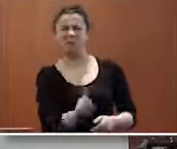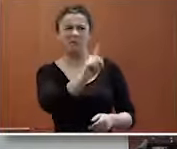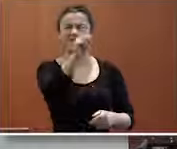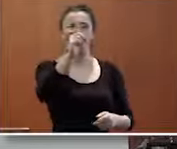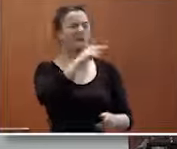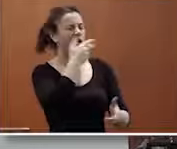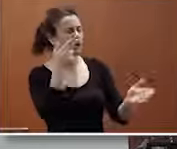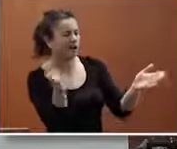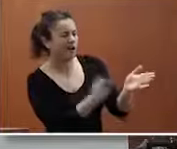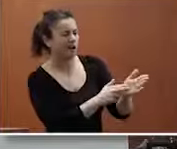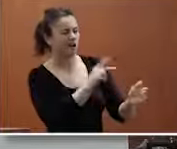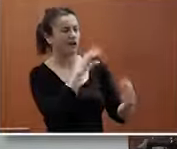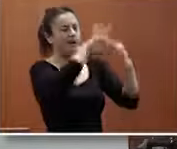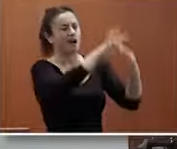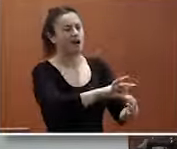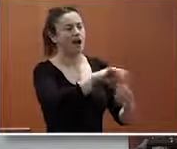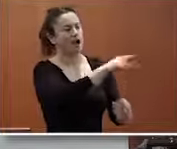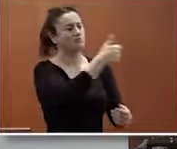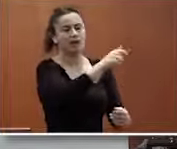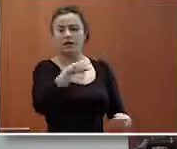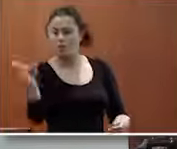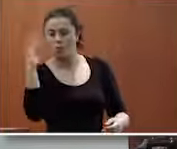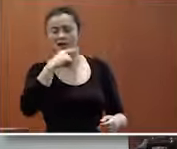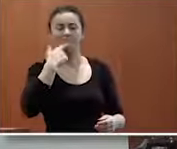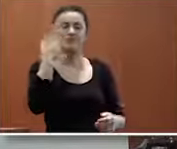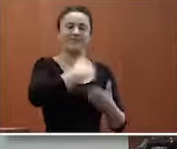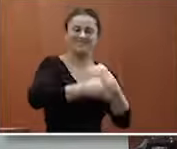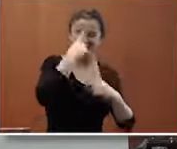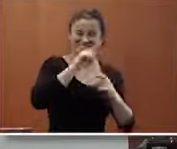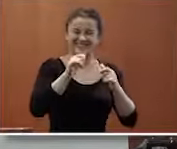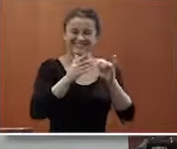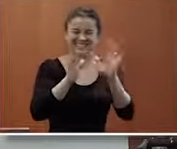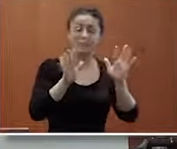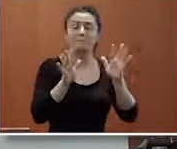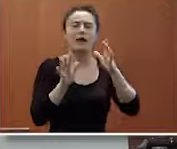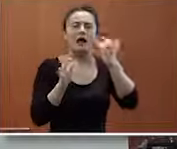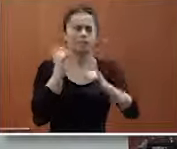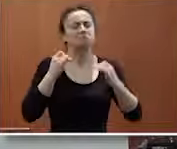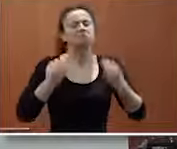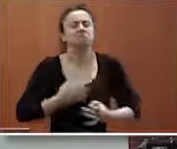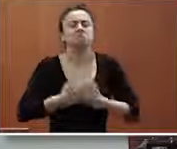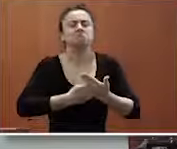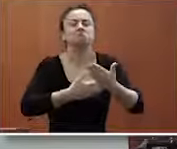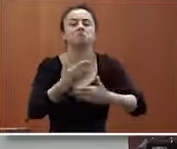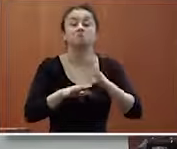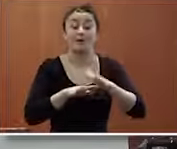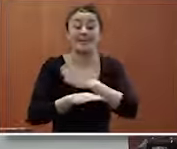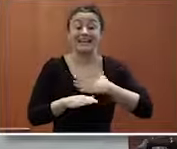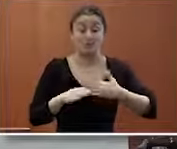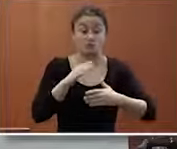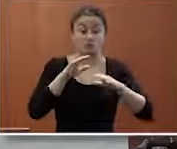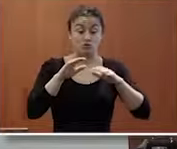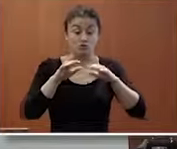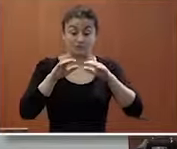evidente oye esto un sello identifica a los que lo hacen bien pues oye esto está bien pero lo hemos decidido tener por tener desde el mundo de la discapacidad